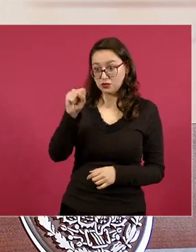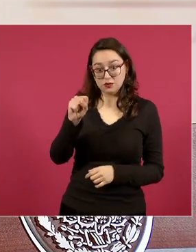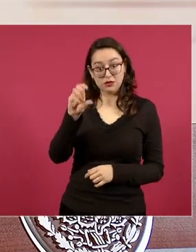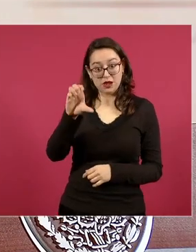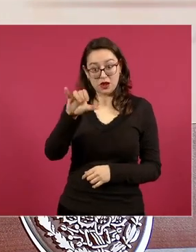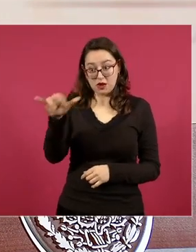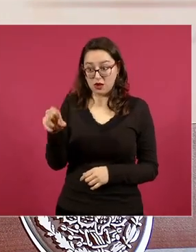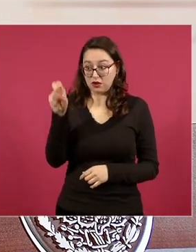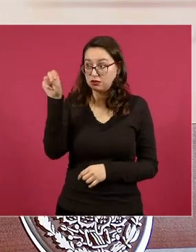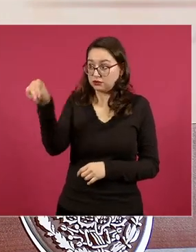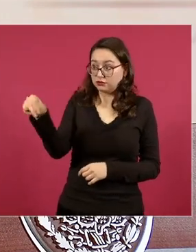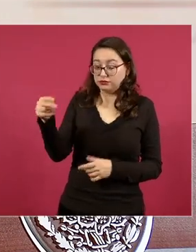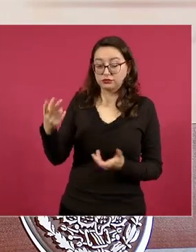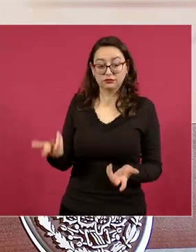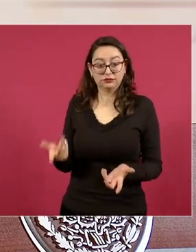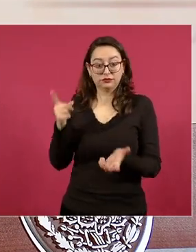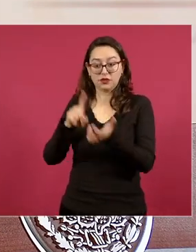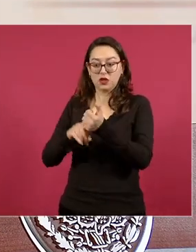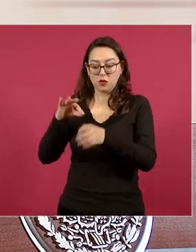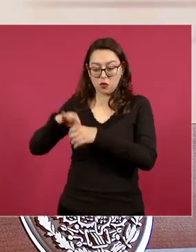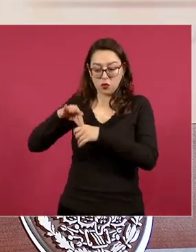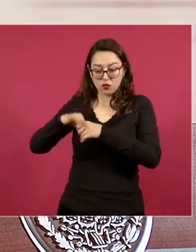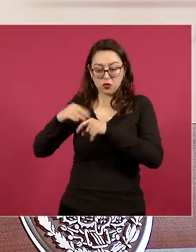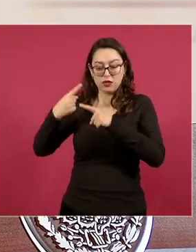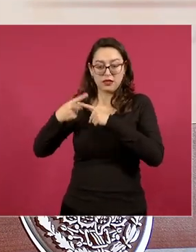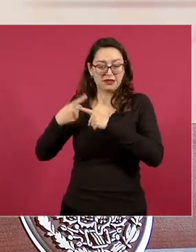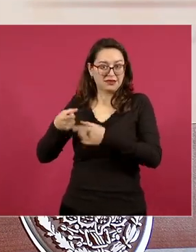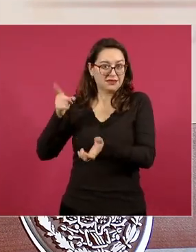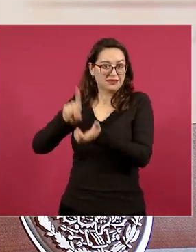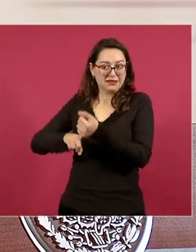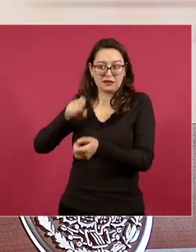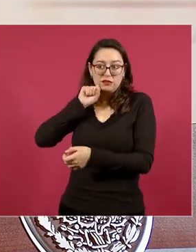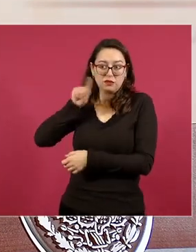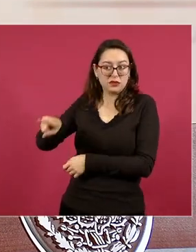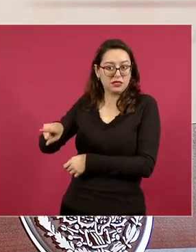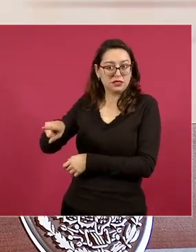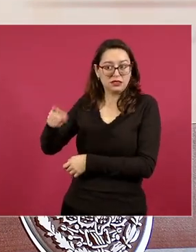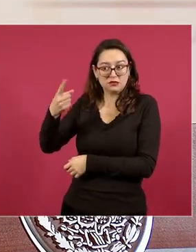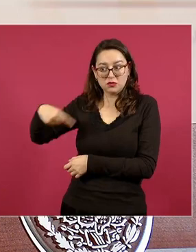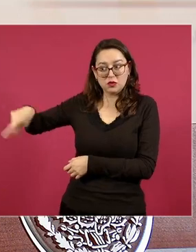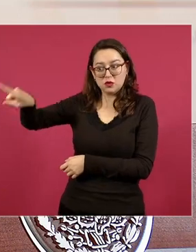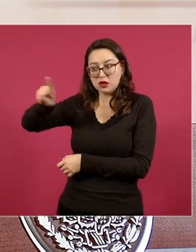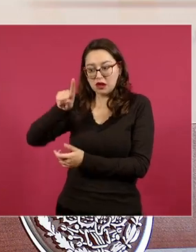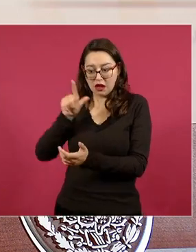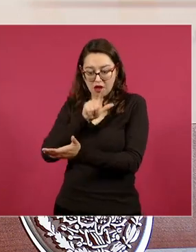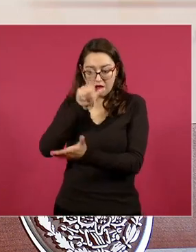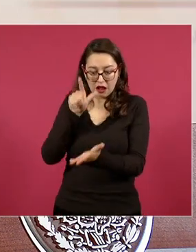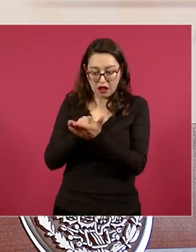se reforma una ley y de inmediato